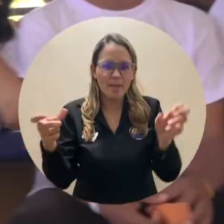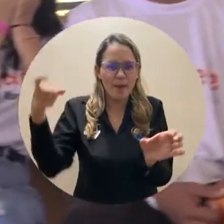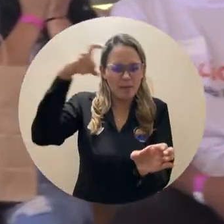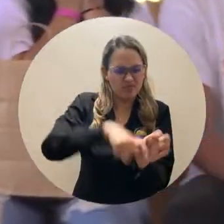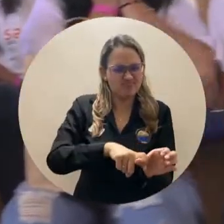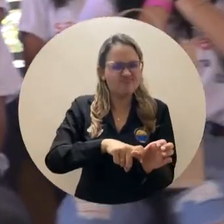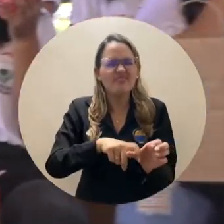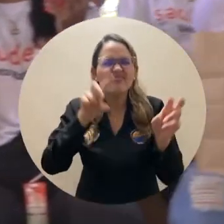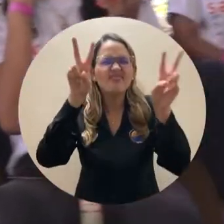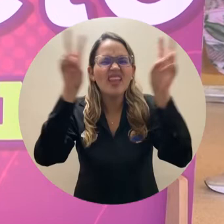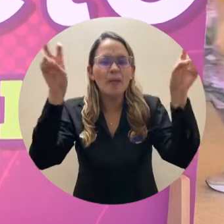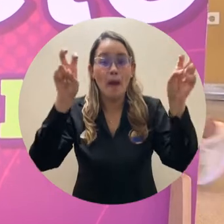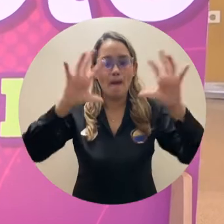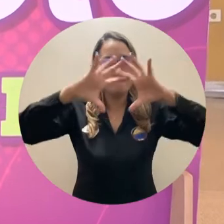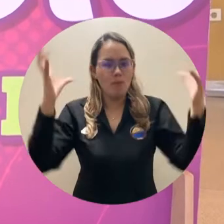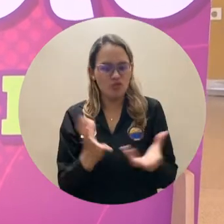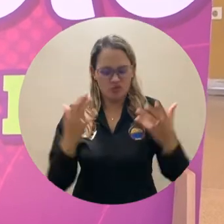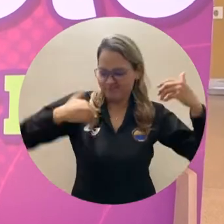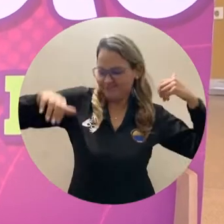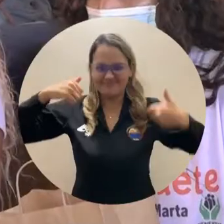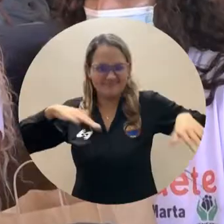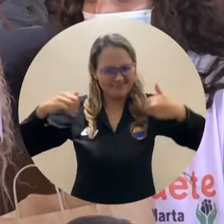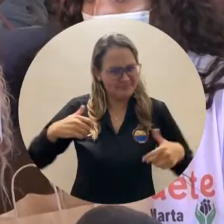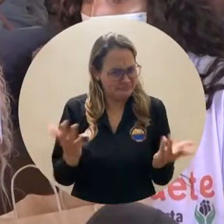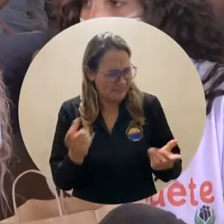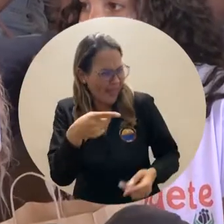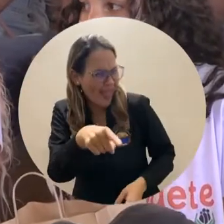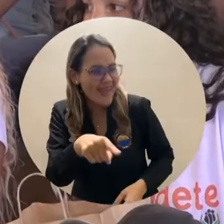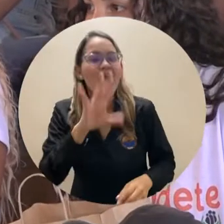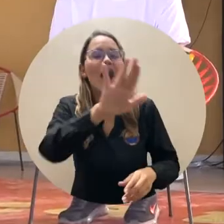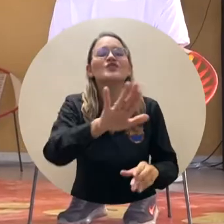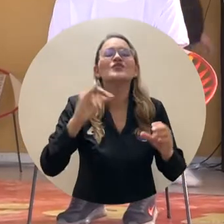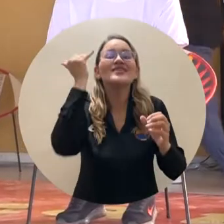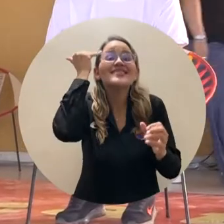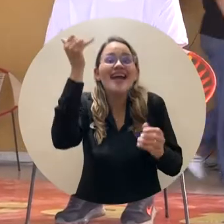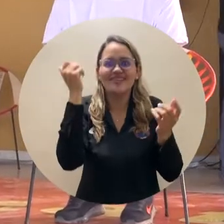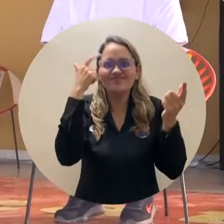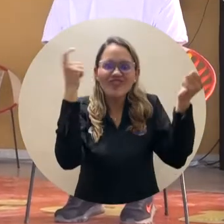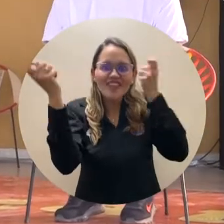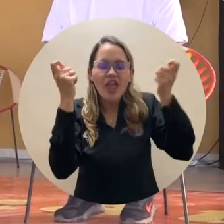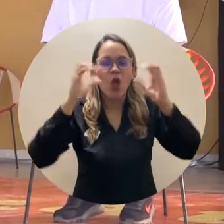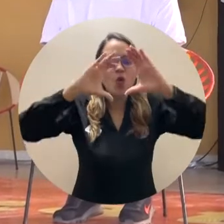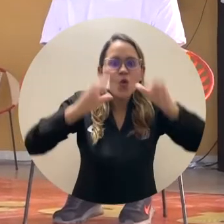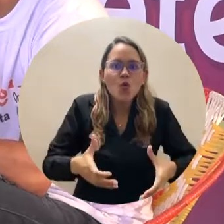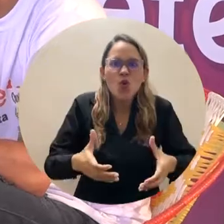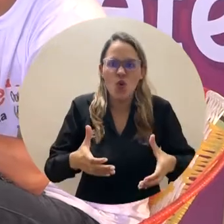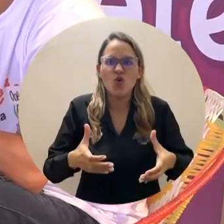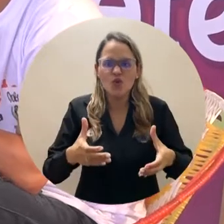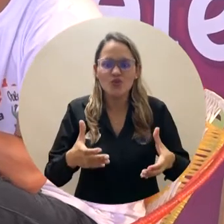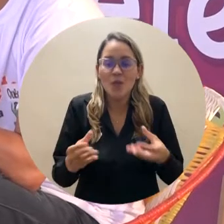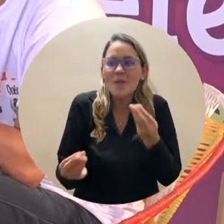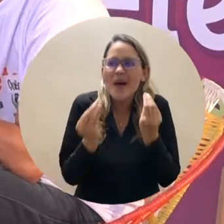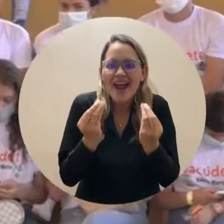evento de apertura de inscripciones al programa Mundo SACUDETE del ICBF, que traerá cursos 100% virtuales y gratuitos para